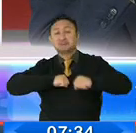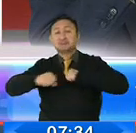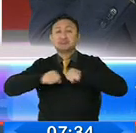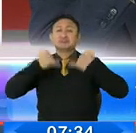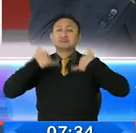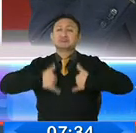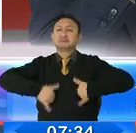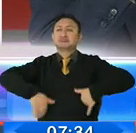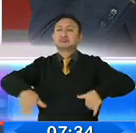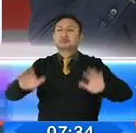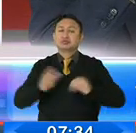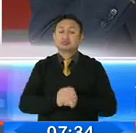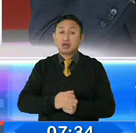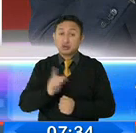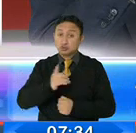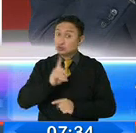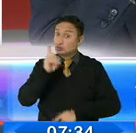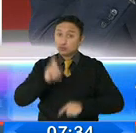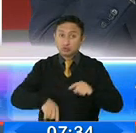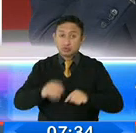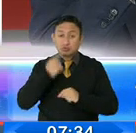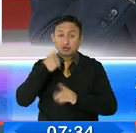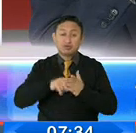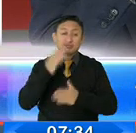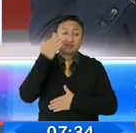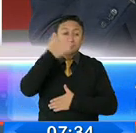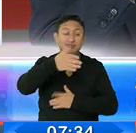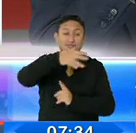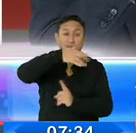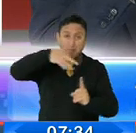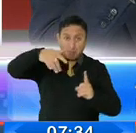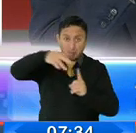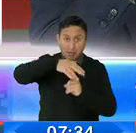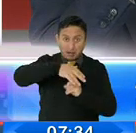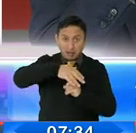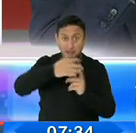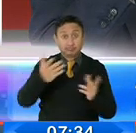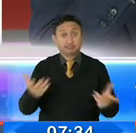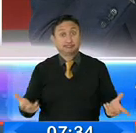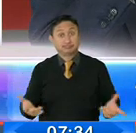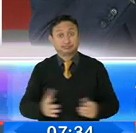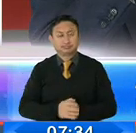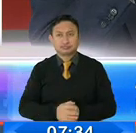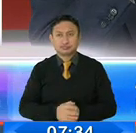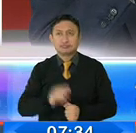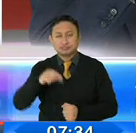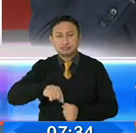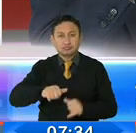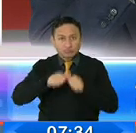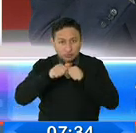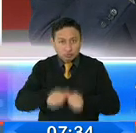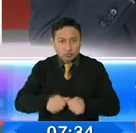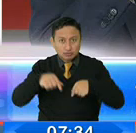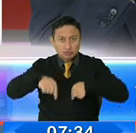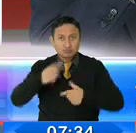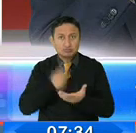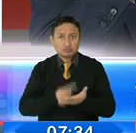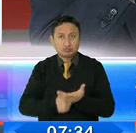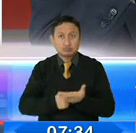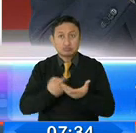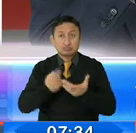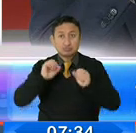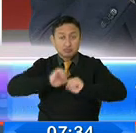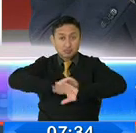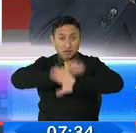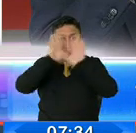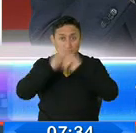al aire libre, al parque o cualquier otro lugar. Hay que seguir considerando y tener claro que lo